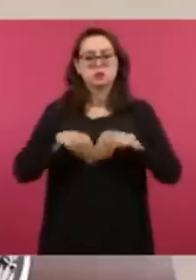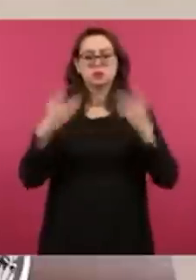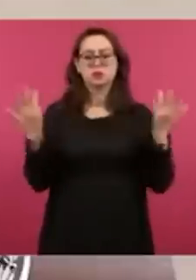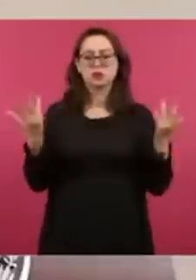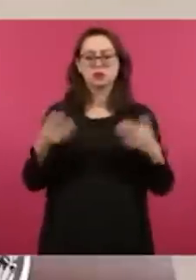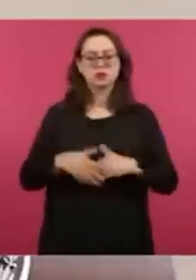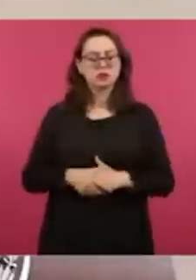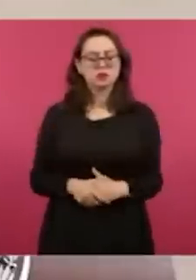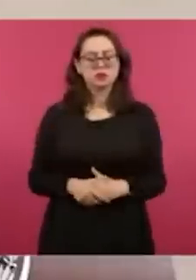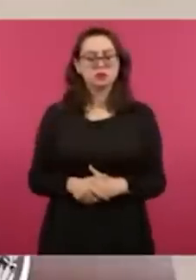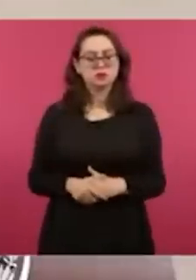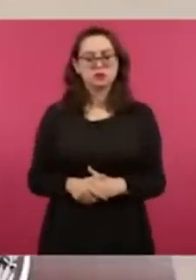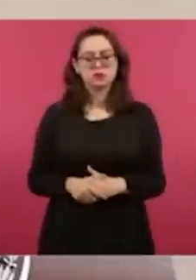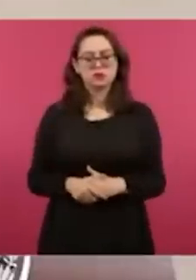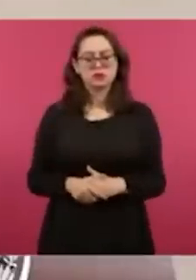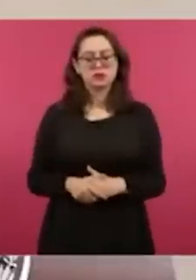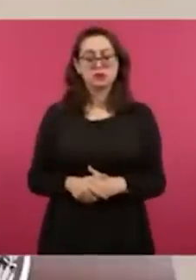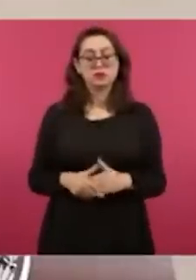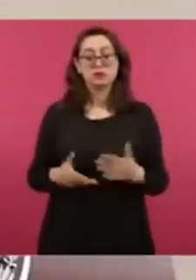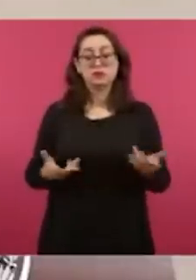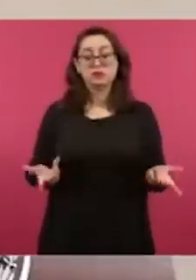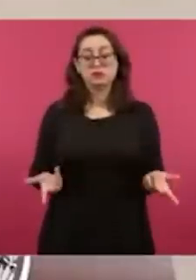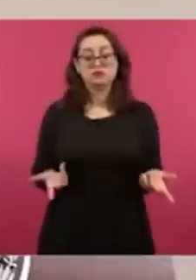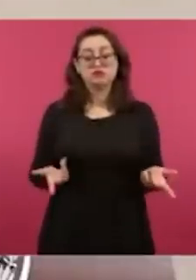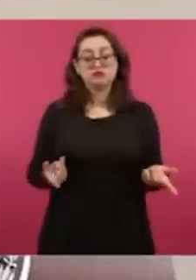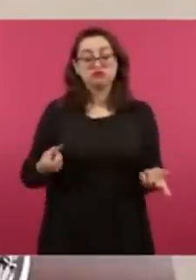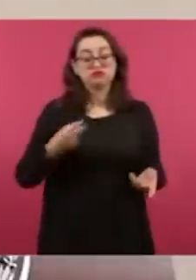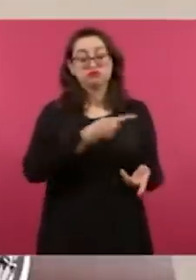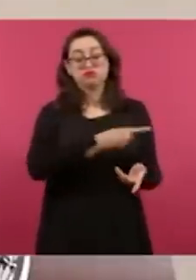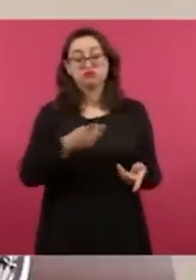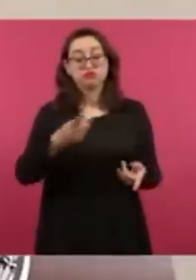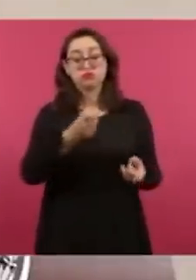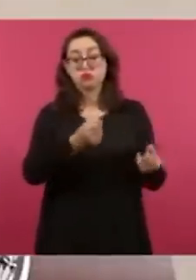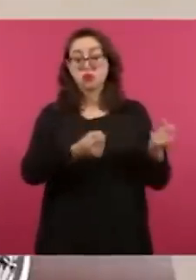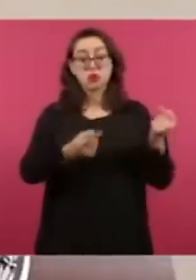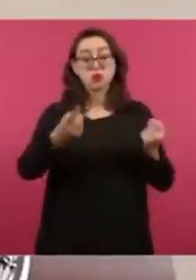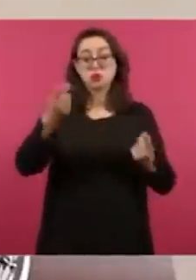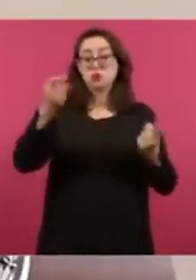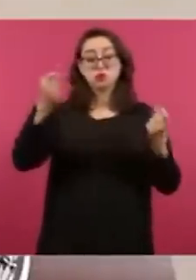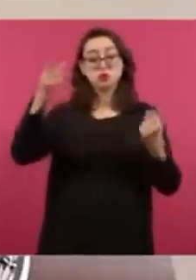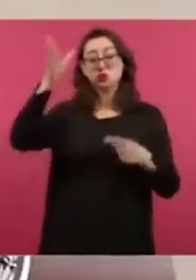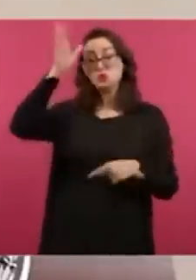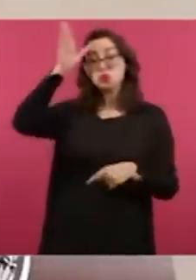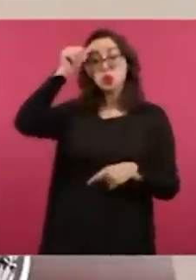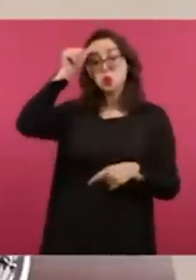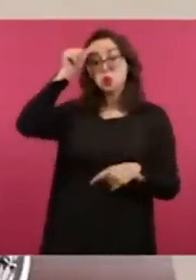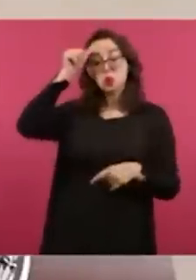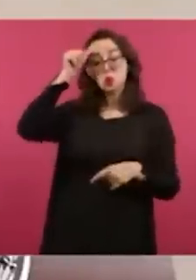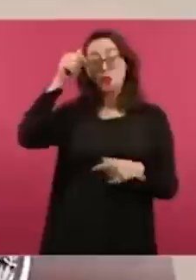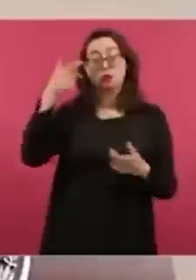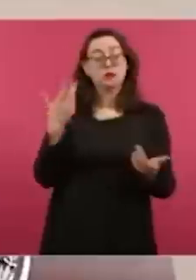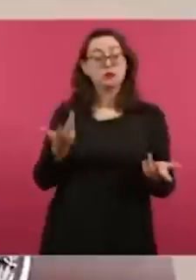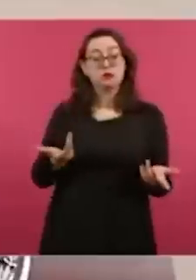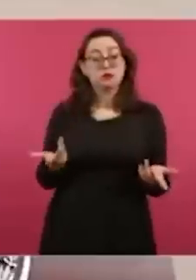no está de acuerdo, o ya cerró un ciclo, o no está de acuerdo